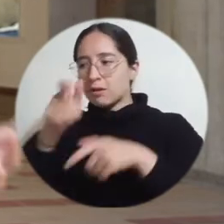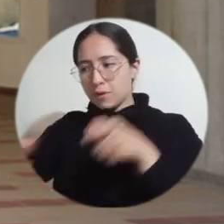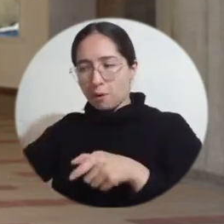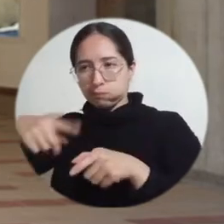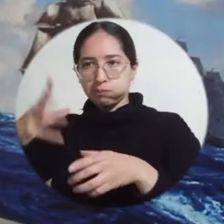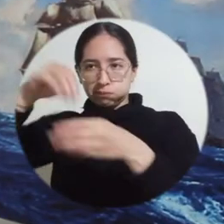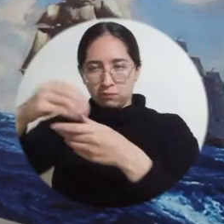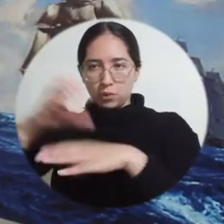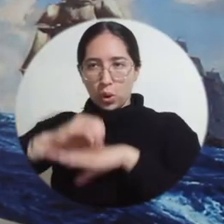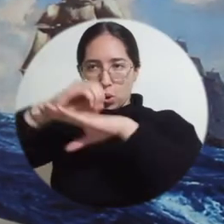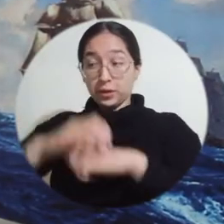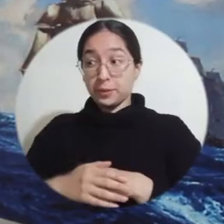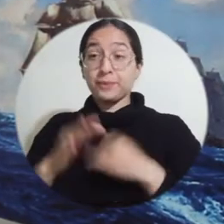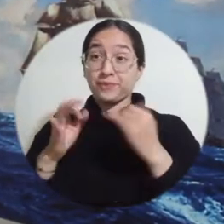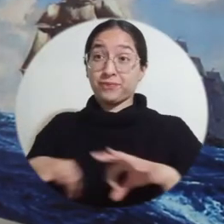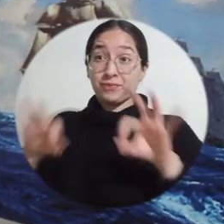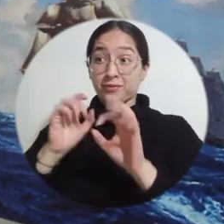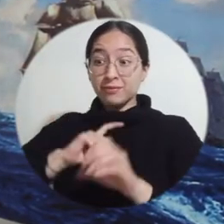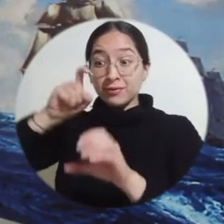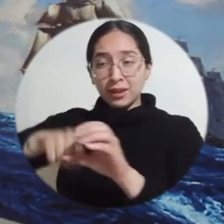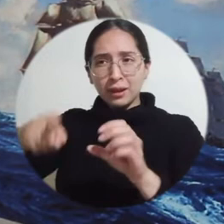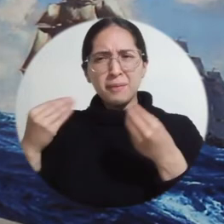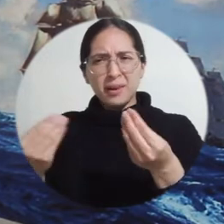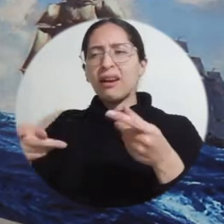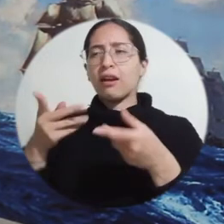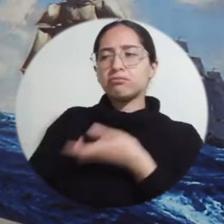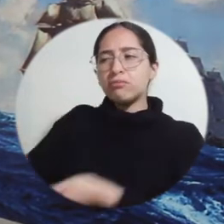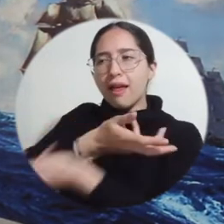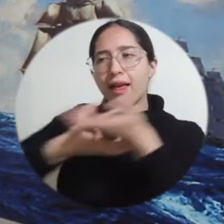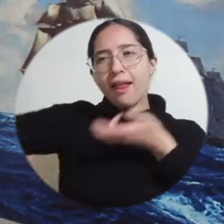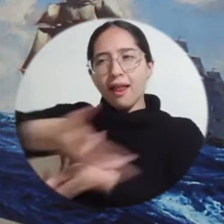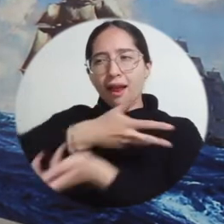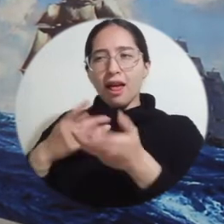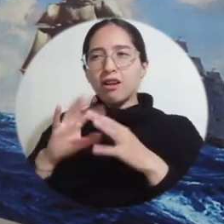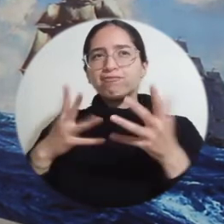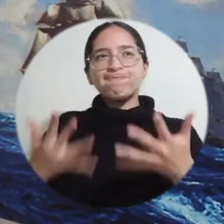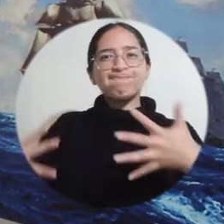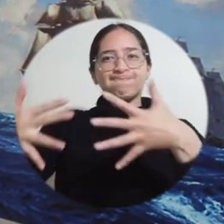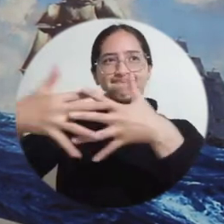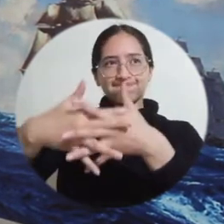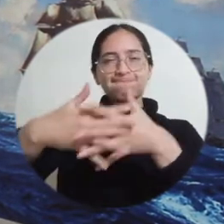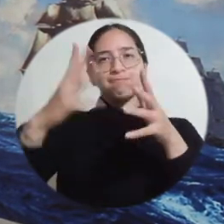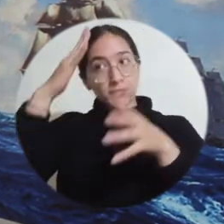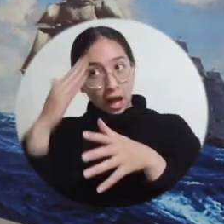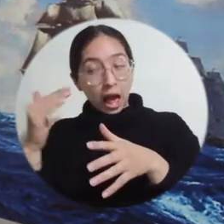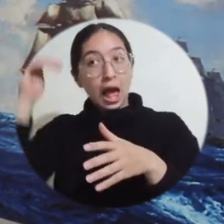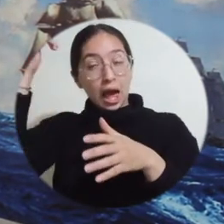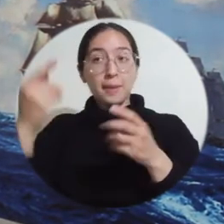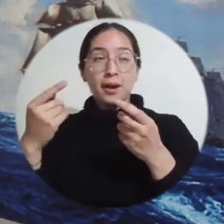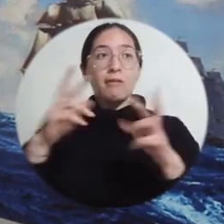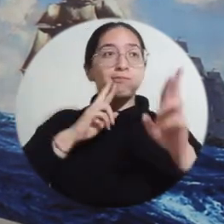para la organización. Aprovechen estos espacios justamente porque te brinda la oportunidad de poder interrelacionar, realizar o generar redes académicas,